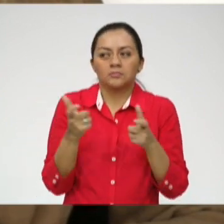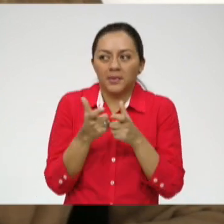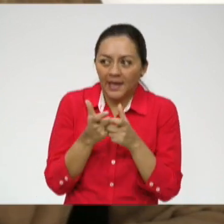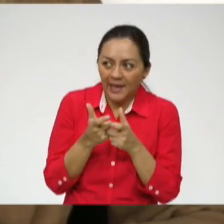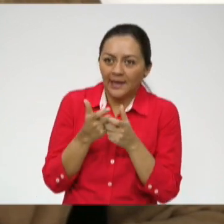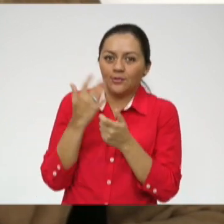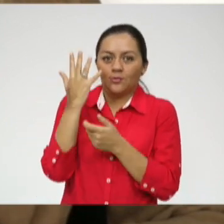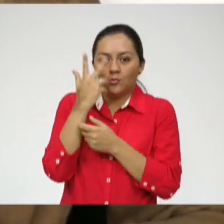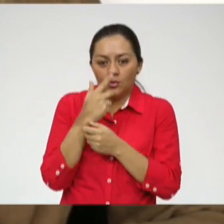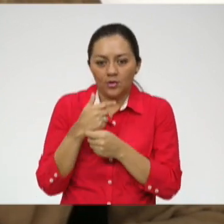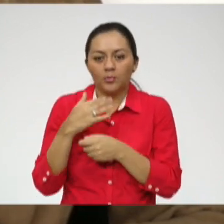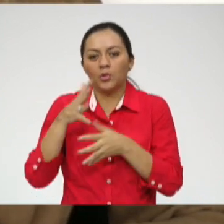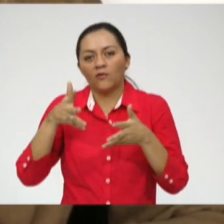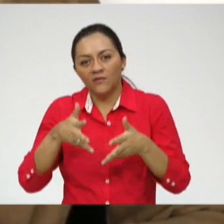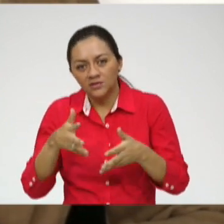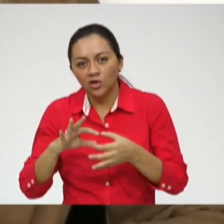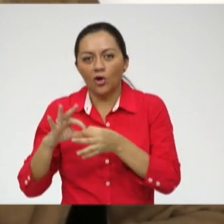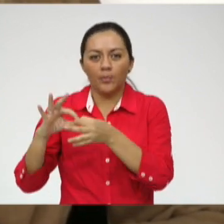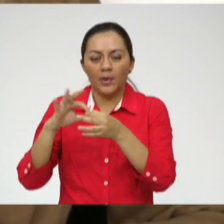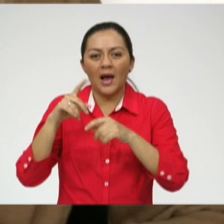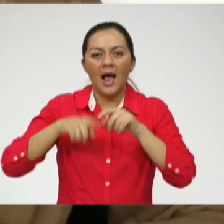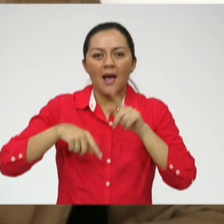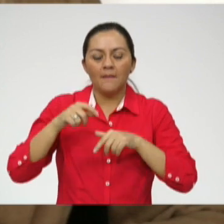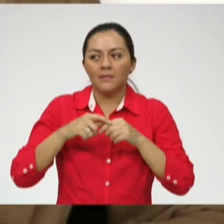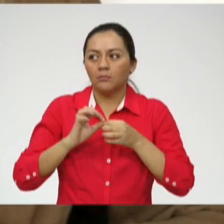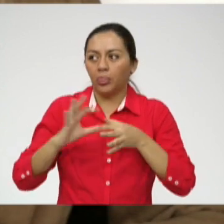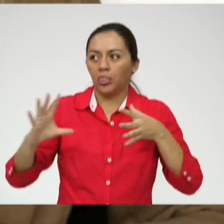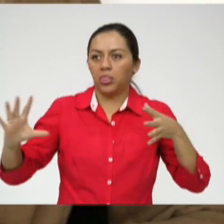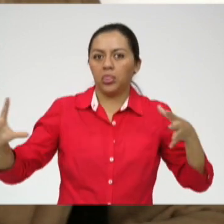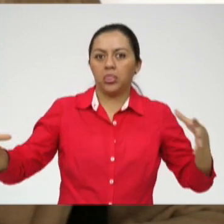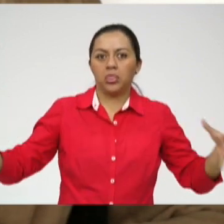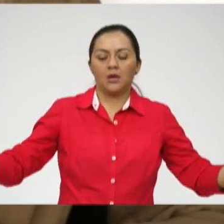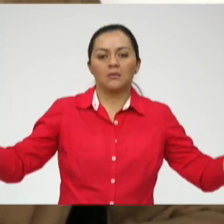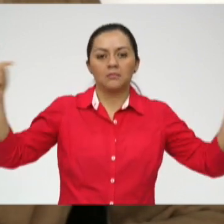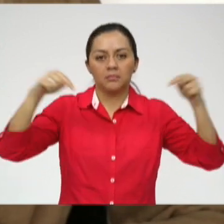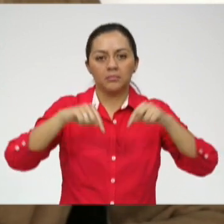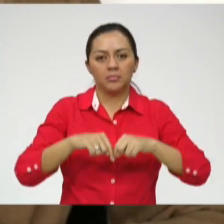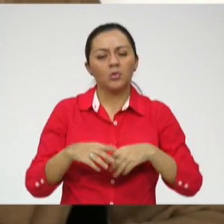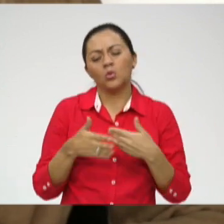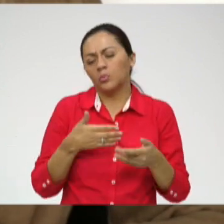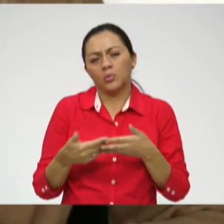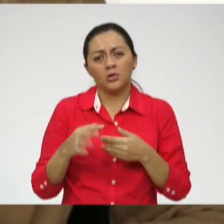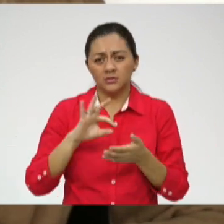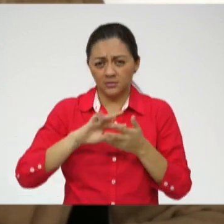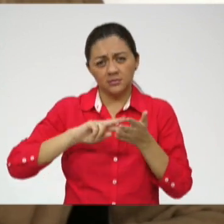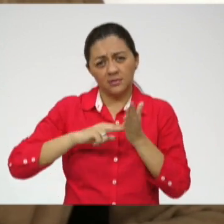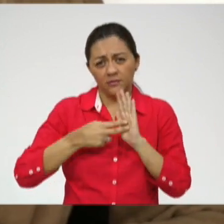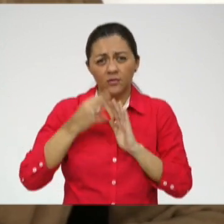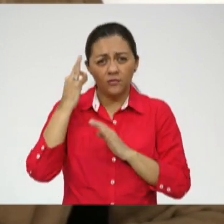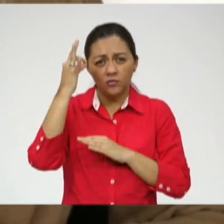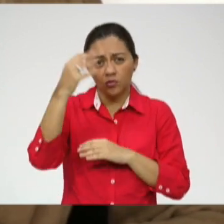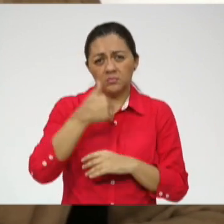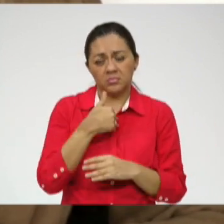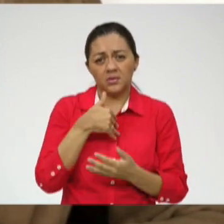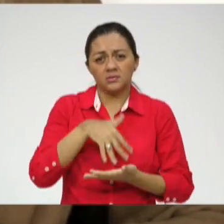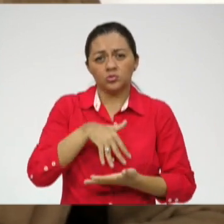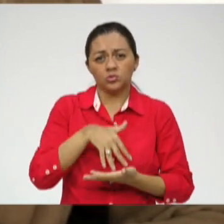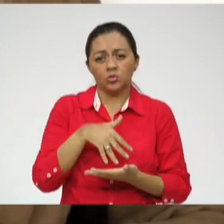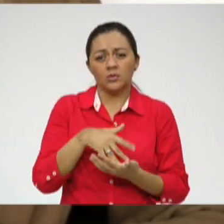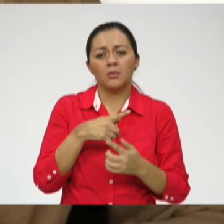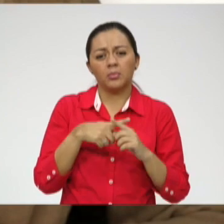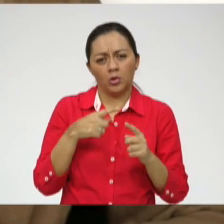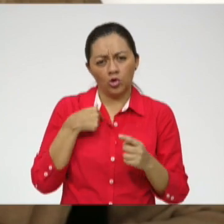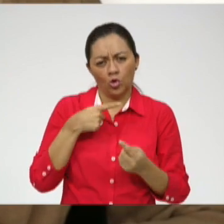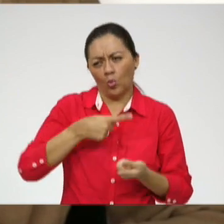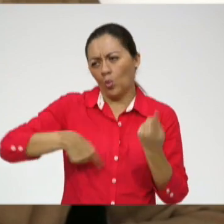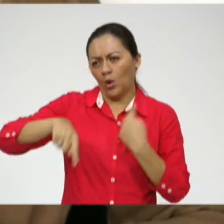gente, mis profesores, mis compañeras, mis amistades. Entonces sí, un poquito, pero igual es por mi bien, ¿no? Pues vine acá por estudiar y yo sé que algún día